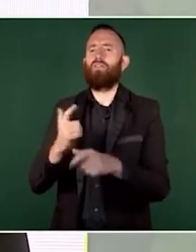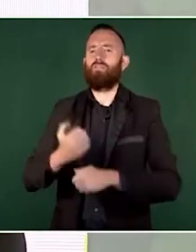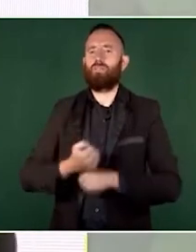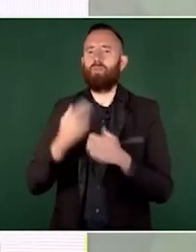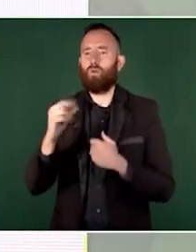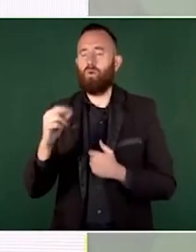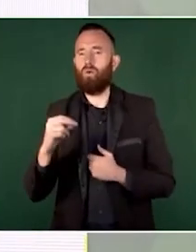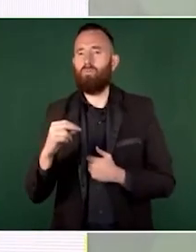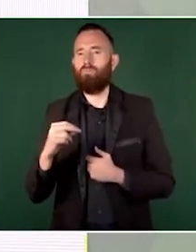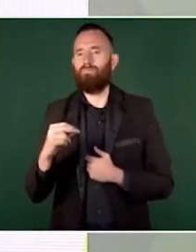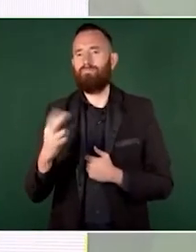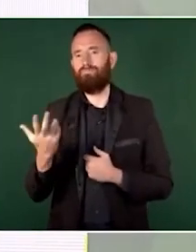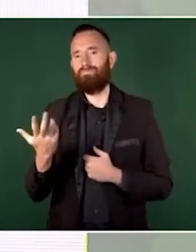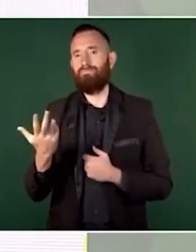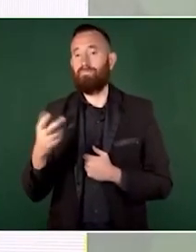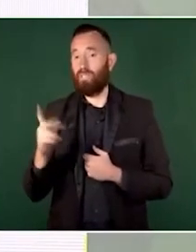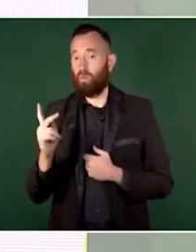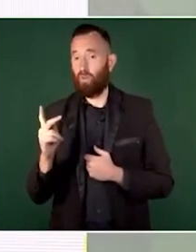es que esto